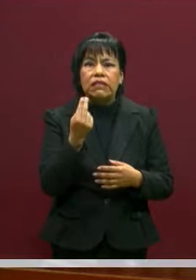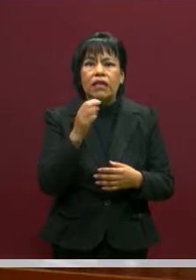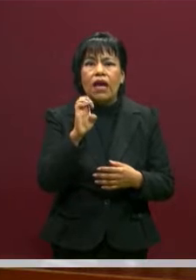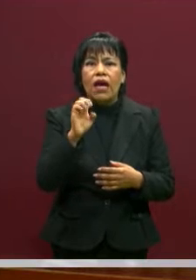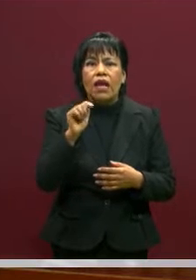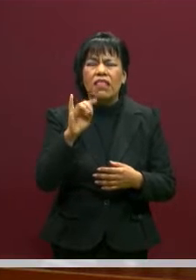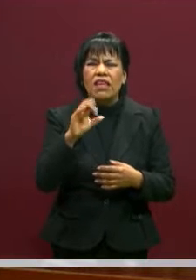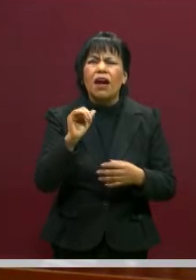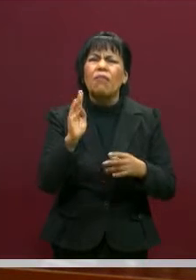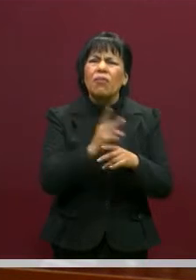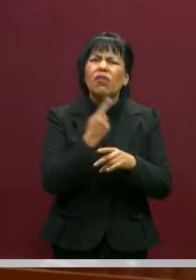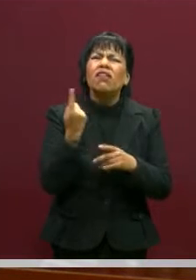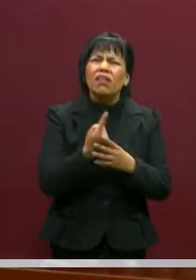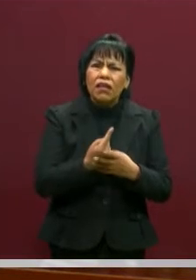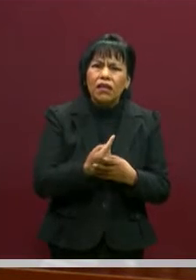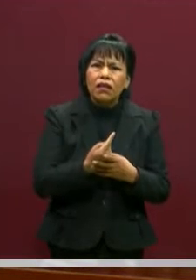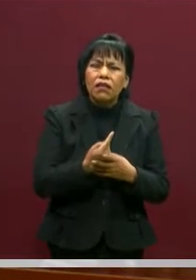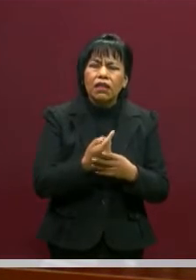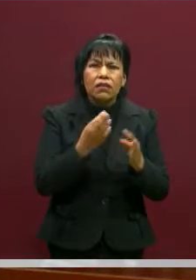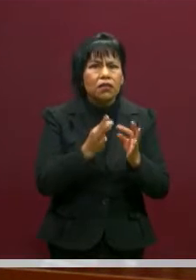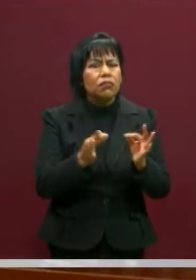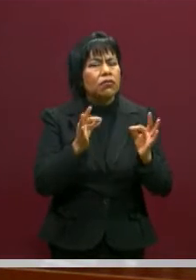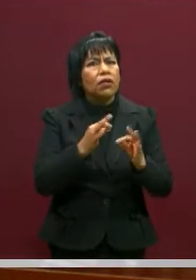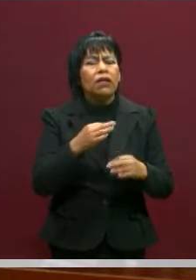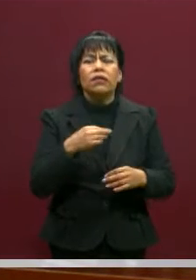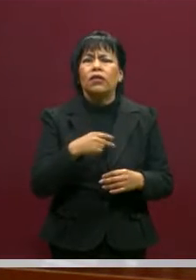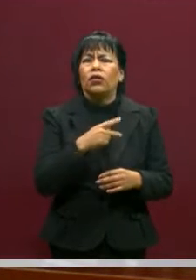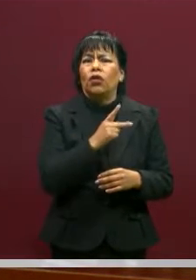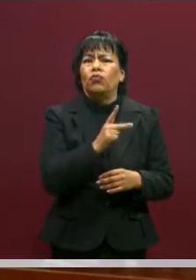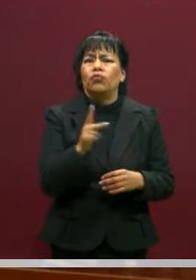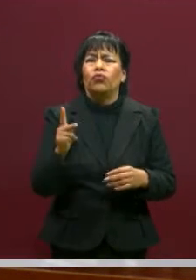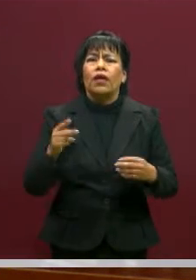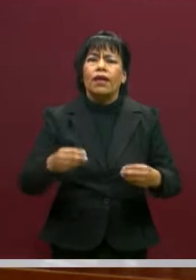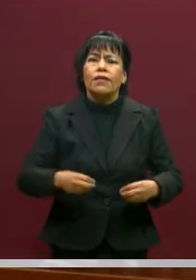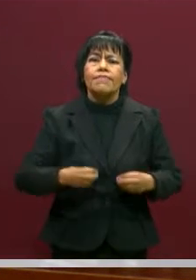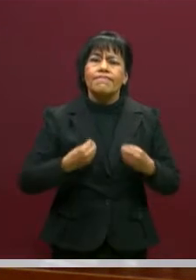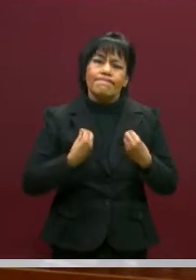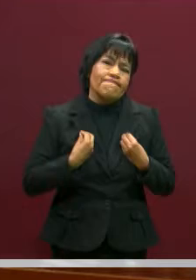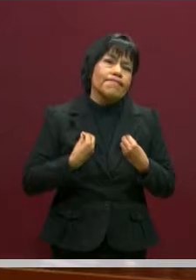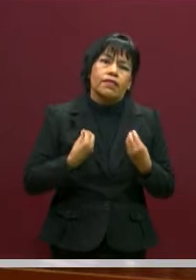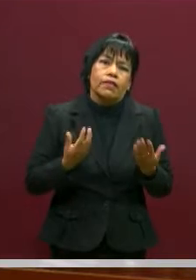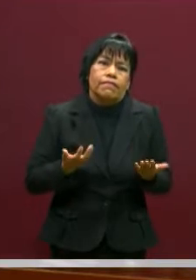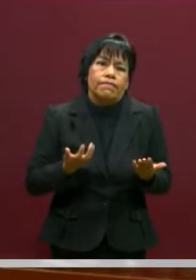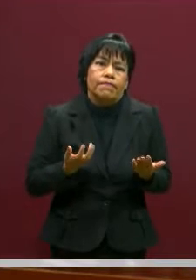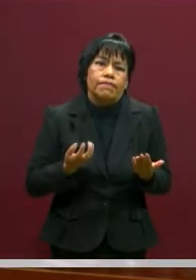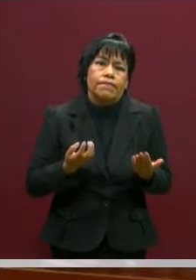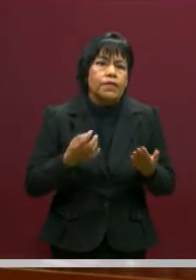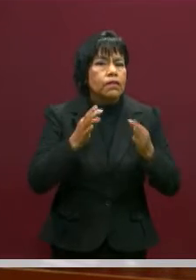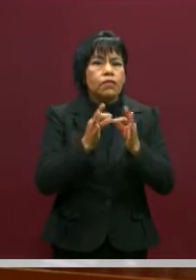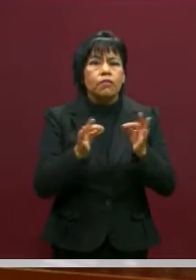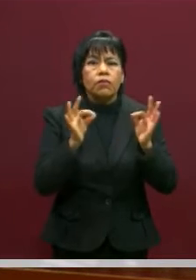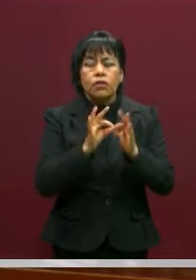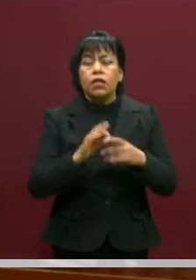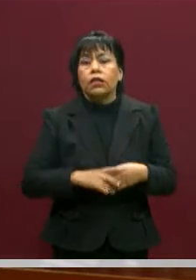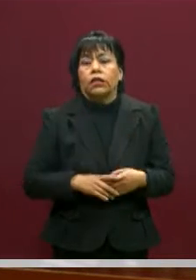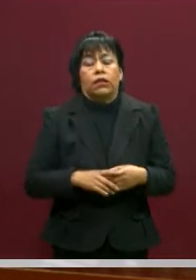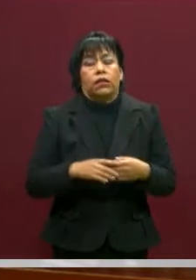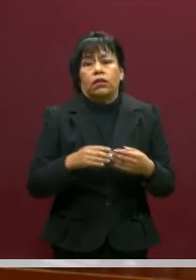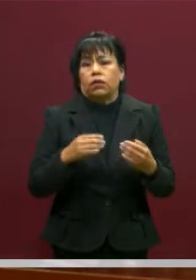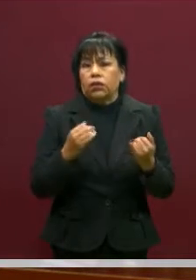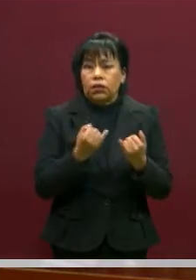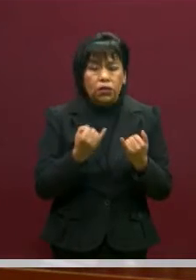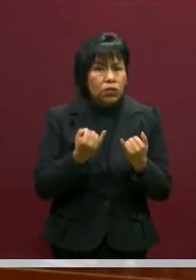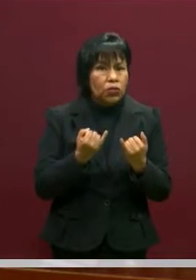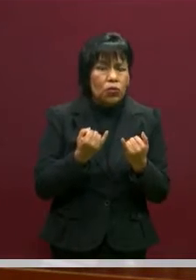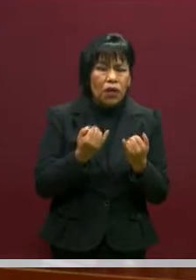Porque lo que está en juego es la vida. Y es lo más preciado que tenemos. Y así mismo lo que está